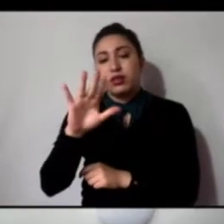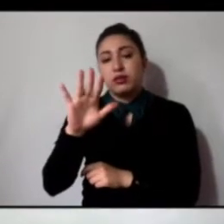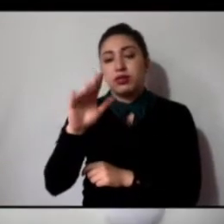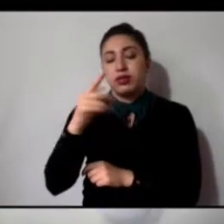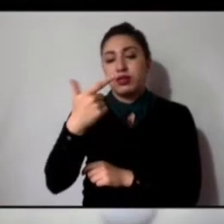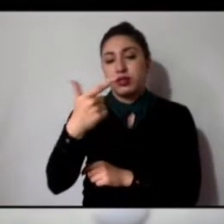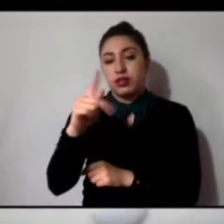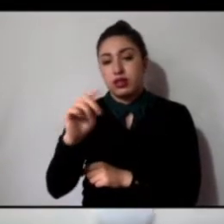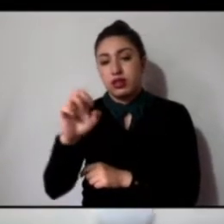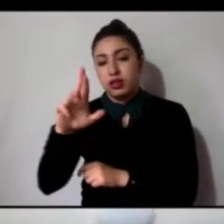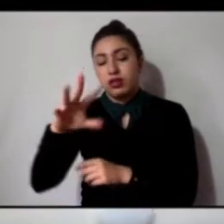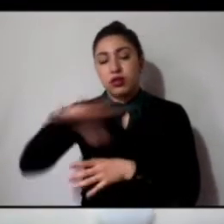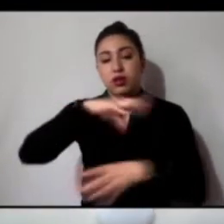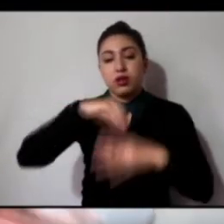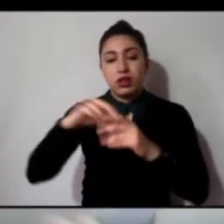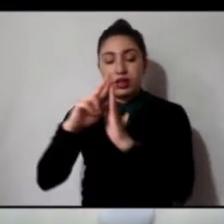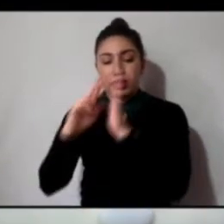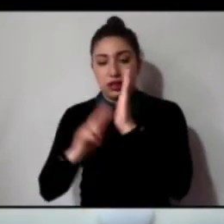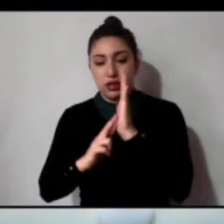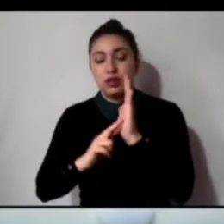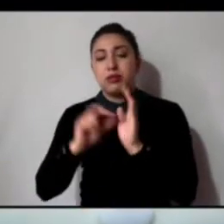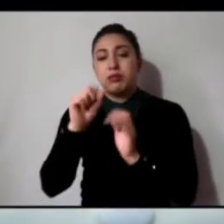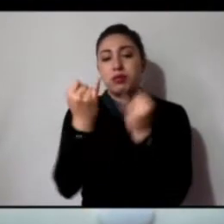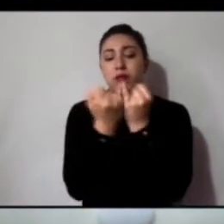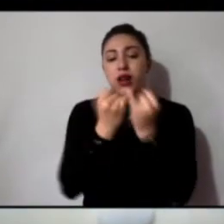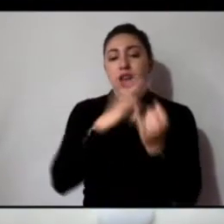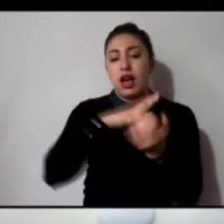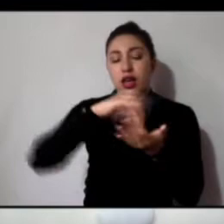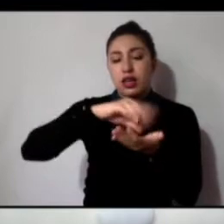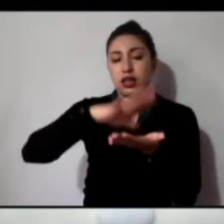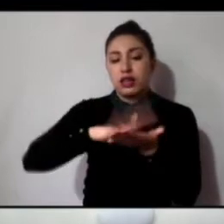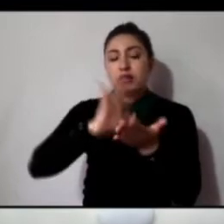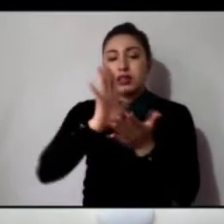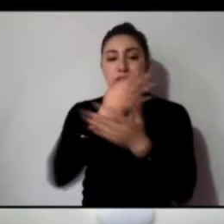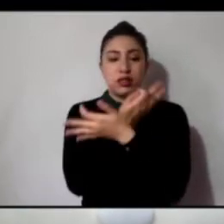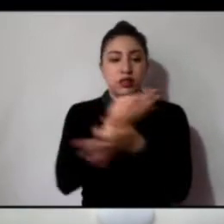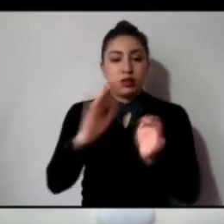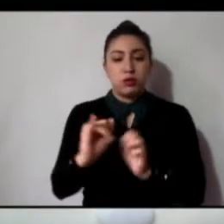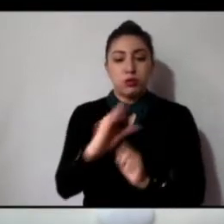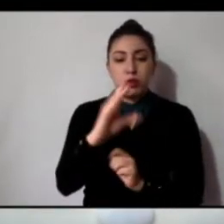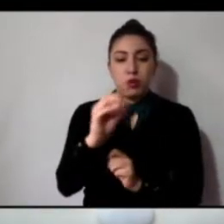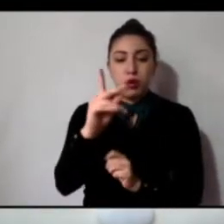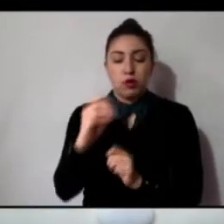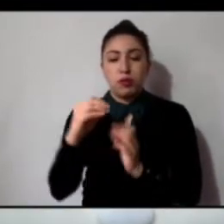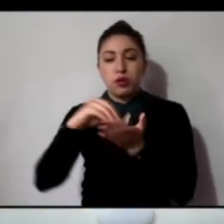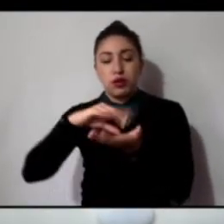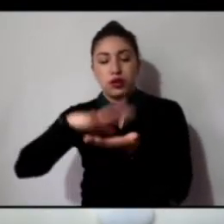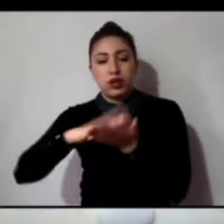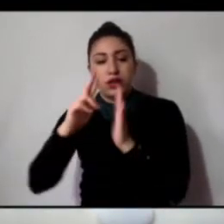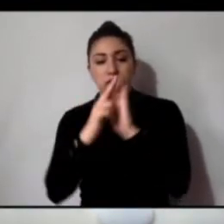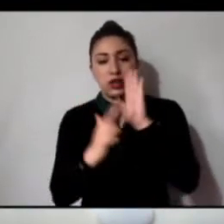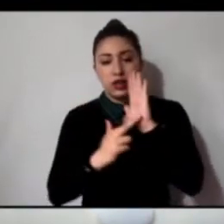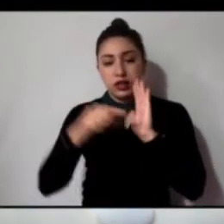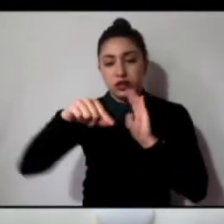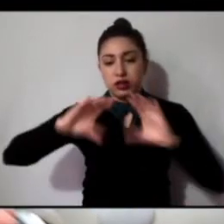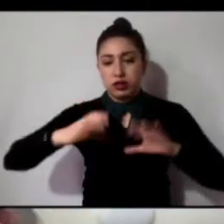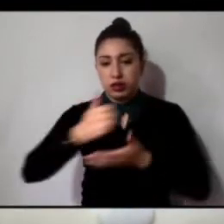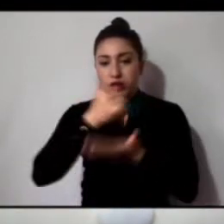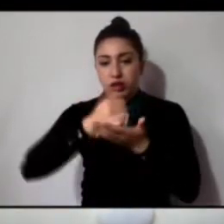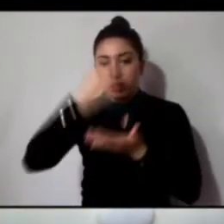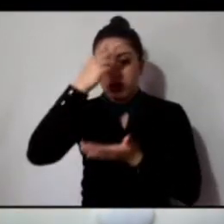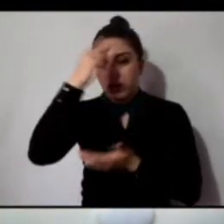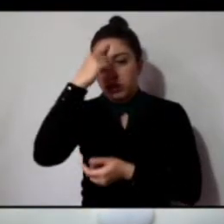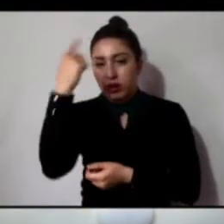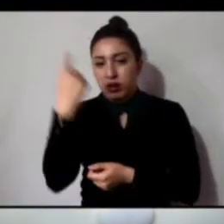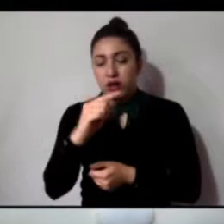su reglamento, así como las reglas establecidas en el Acuerdo de la Junta de Coordinación Política de este Congreso de la Ciudad de México,